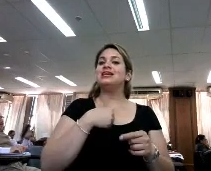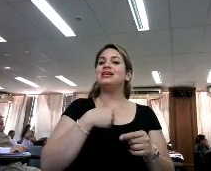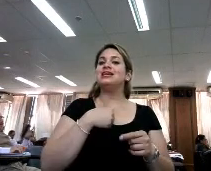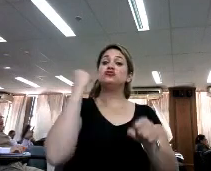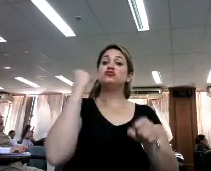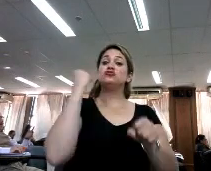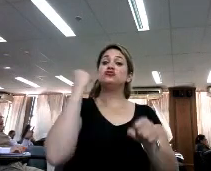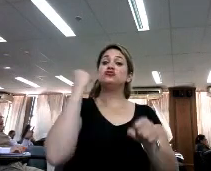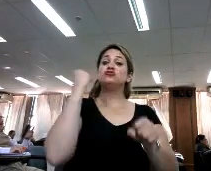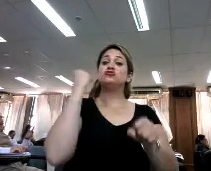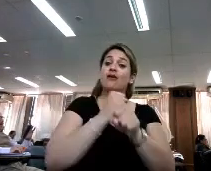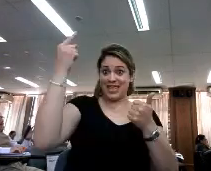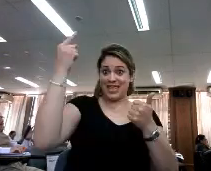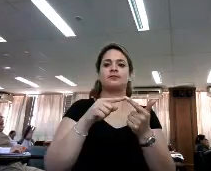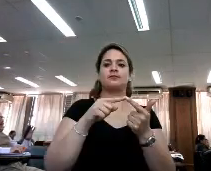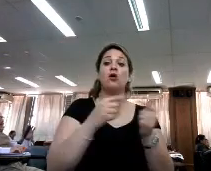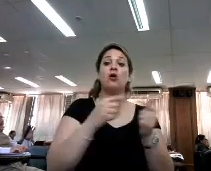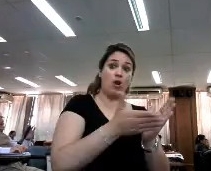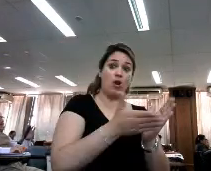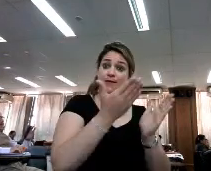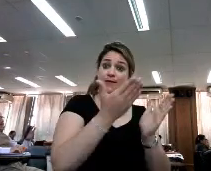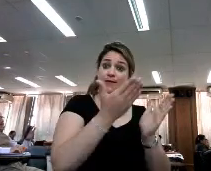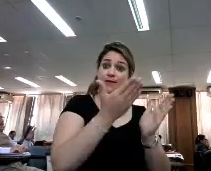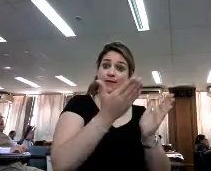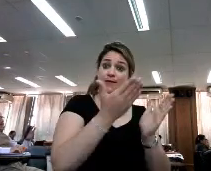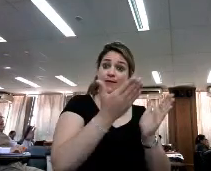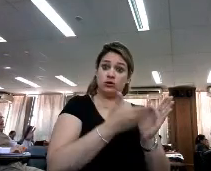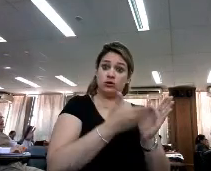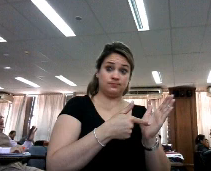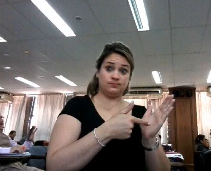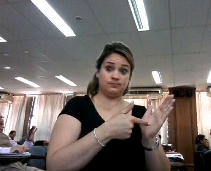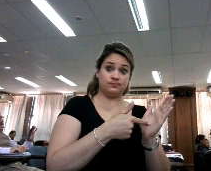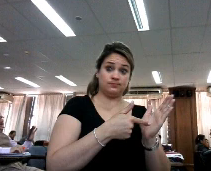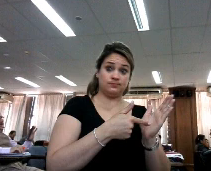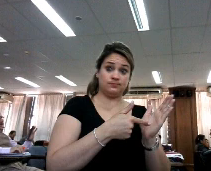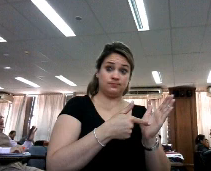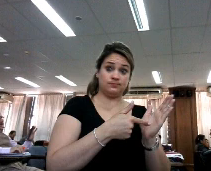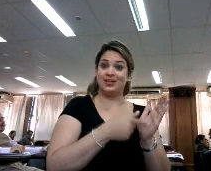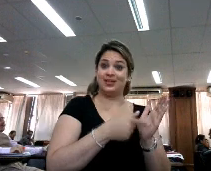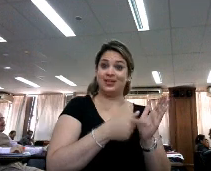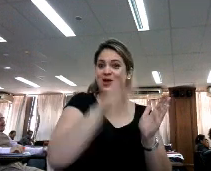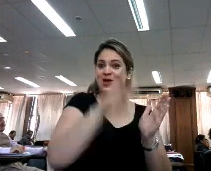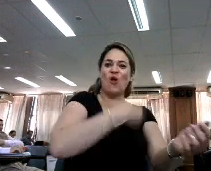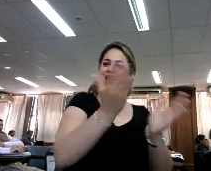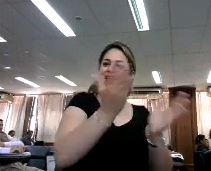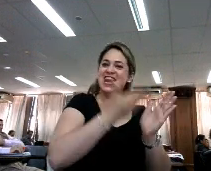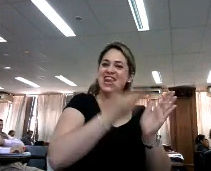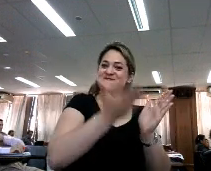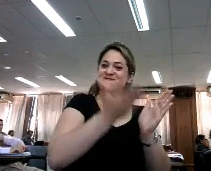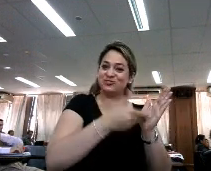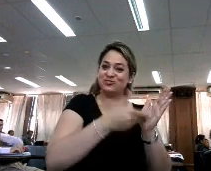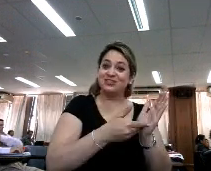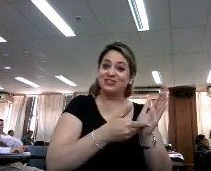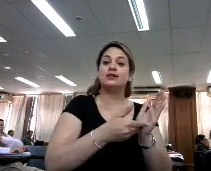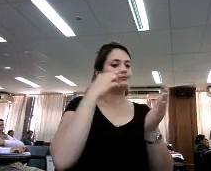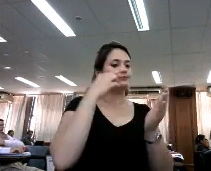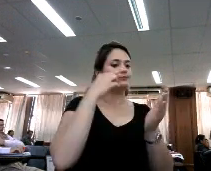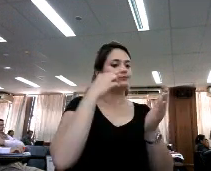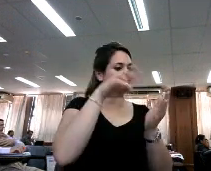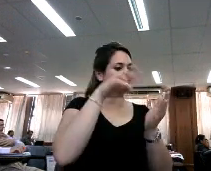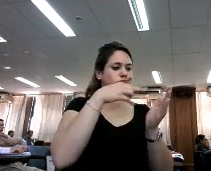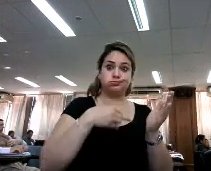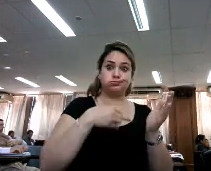idea. Fue a los libros. Es una persona que estaba acostumbrada a trabajar con libros. Fue a los libros, empezó a leerlos.